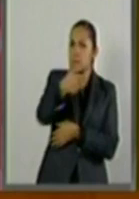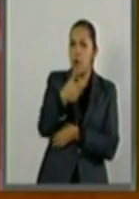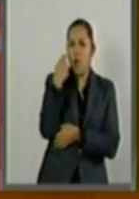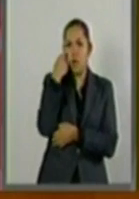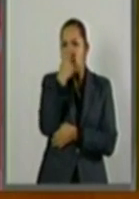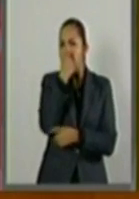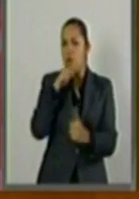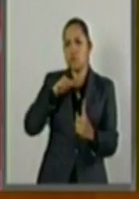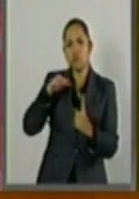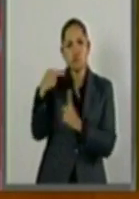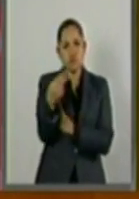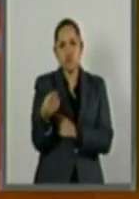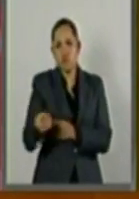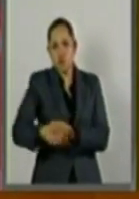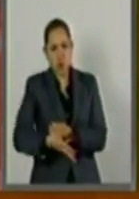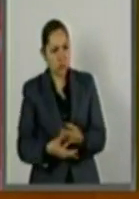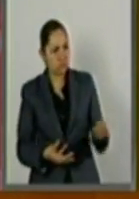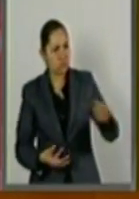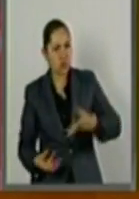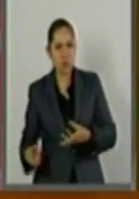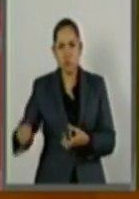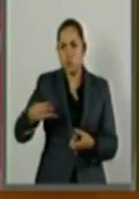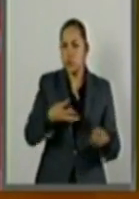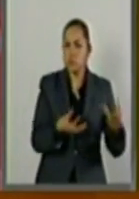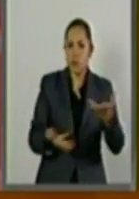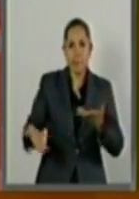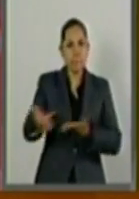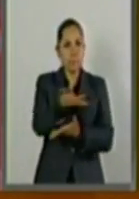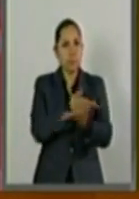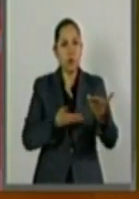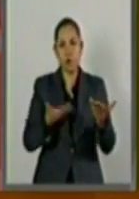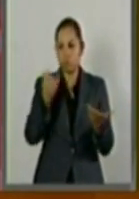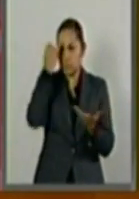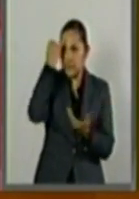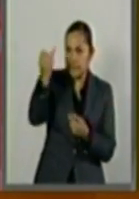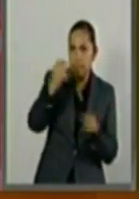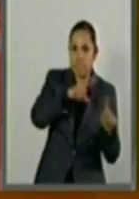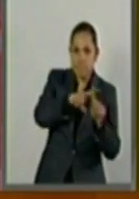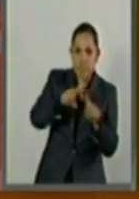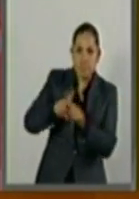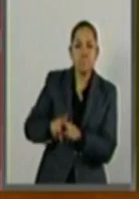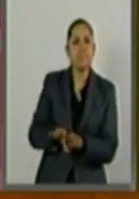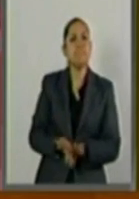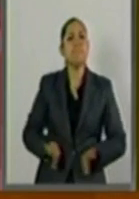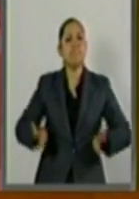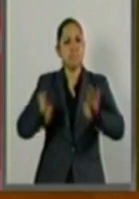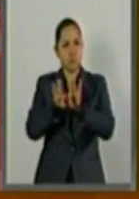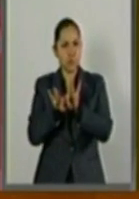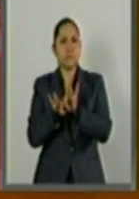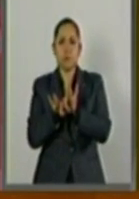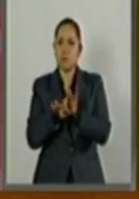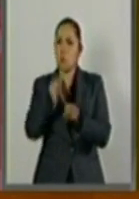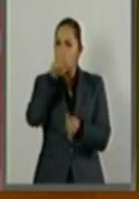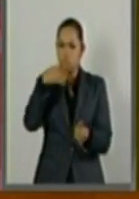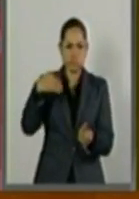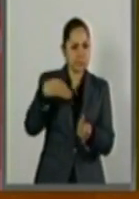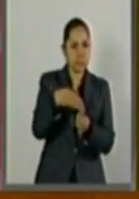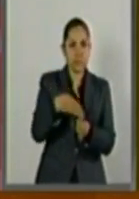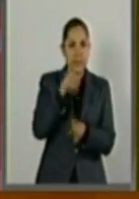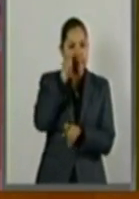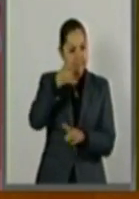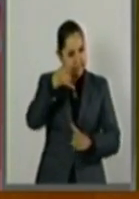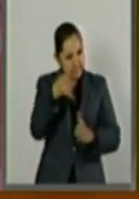propositiva. No hay reserva de ninguna especie, ni menos ilusión. Lo que sí hay es interés en profundizar,